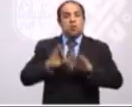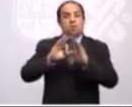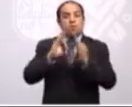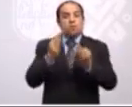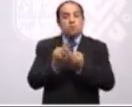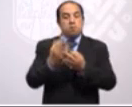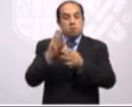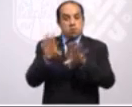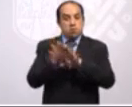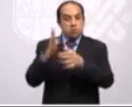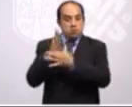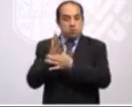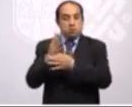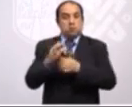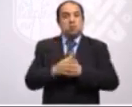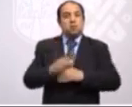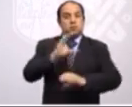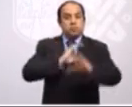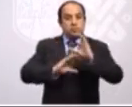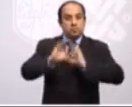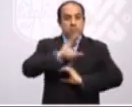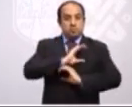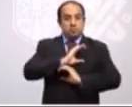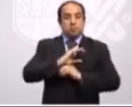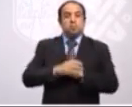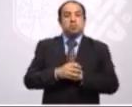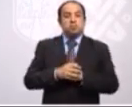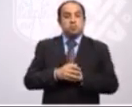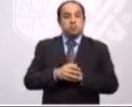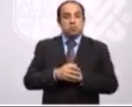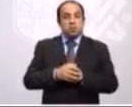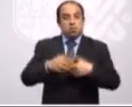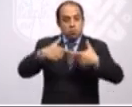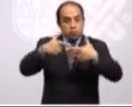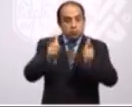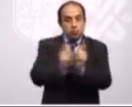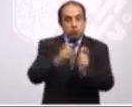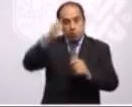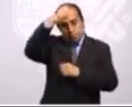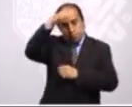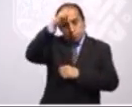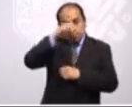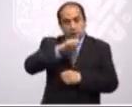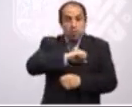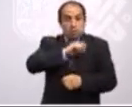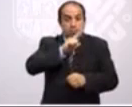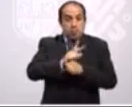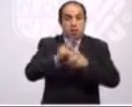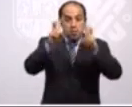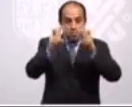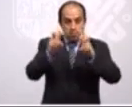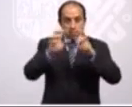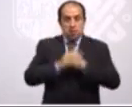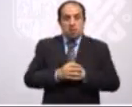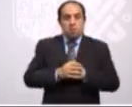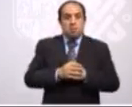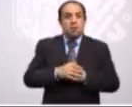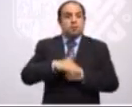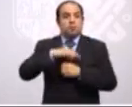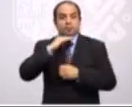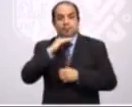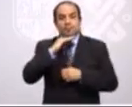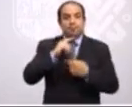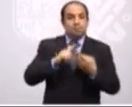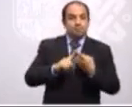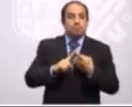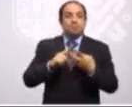Sheinbaum, por un grupo de expertos especialistas en temas de entretenimiento, de